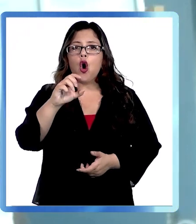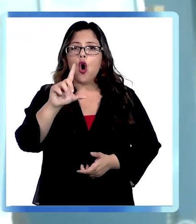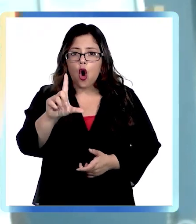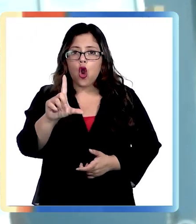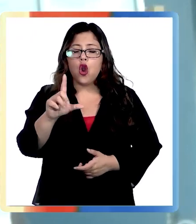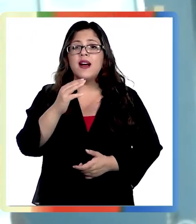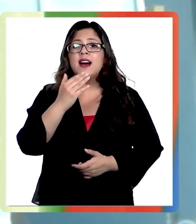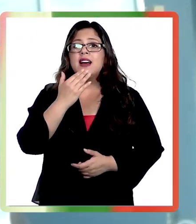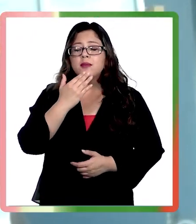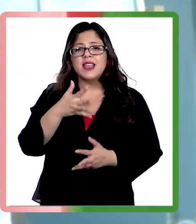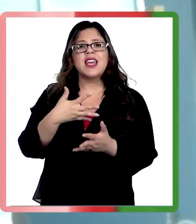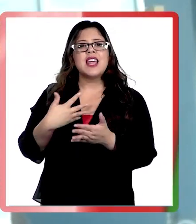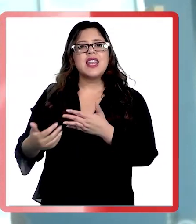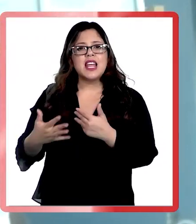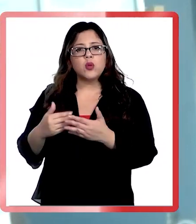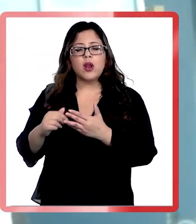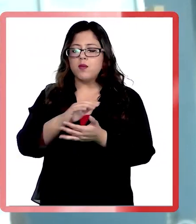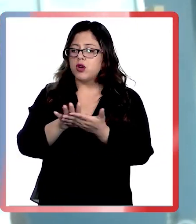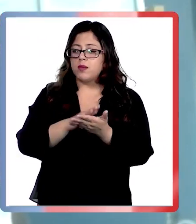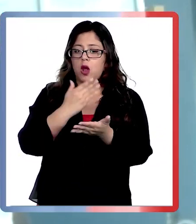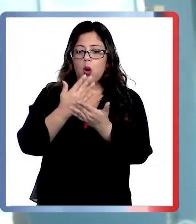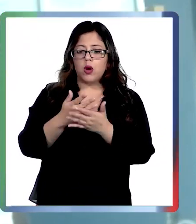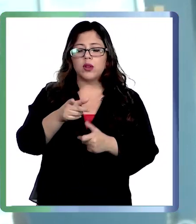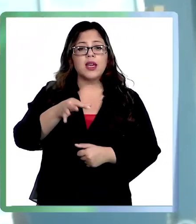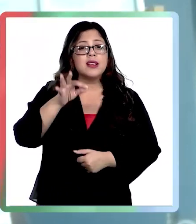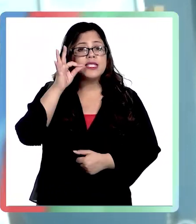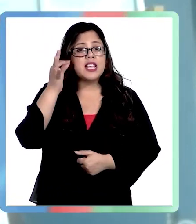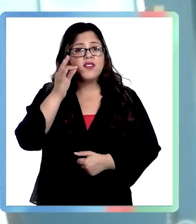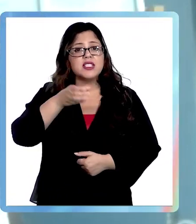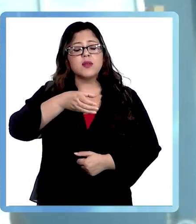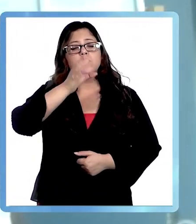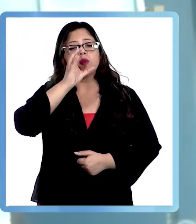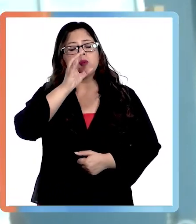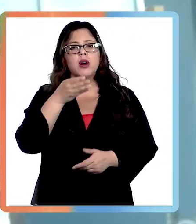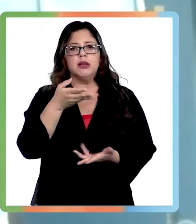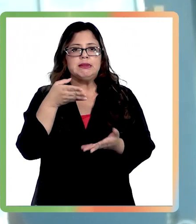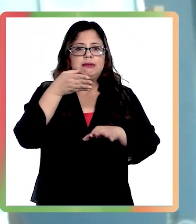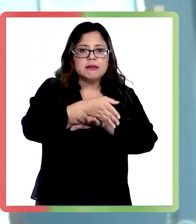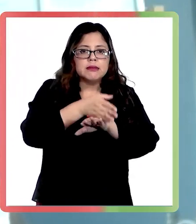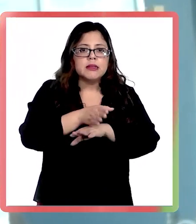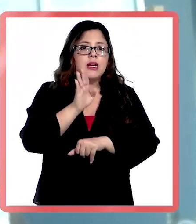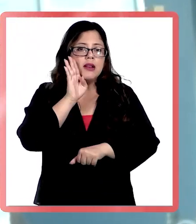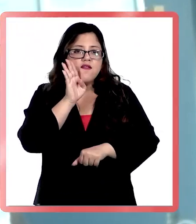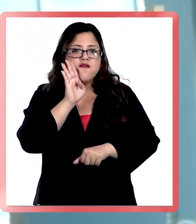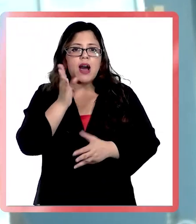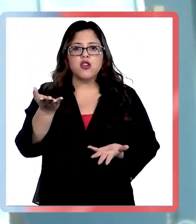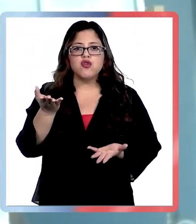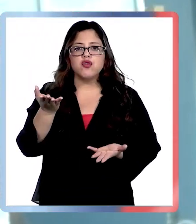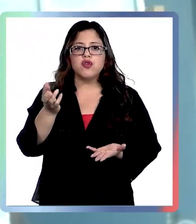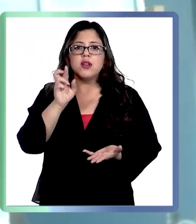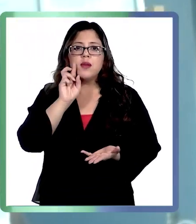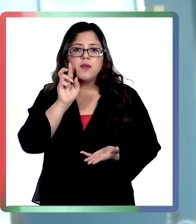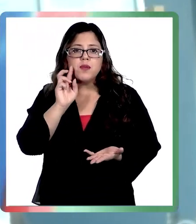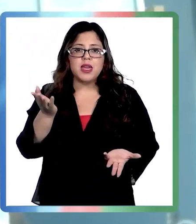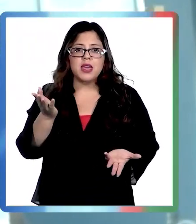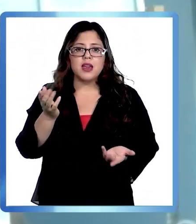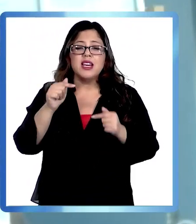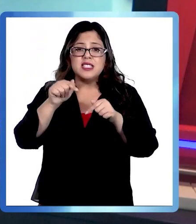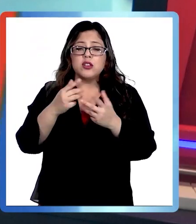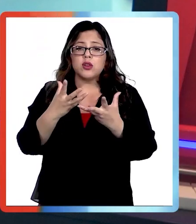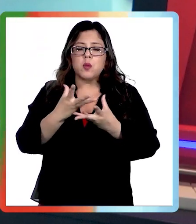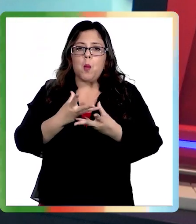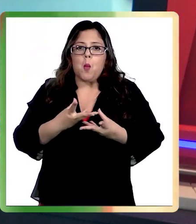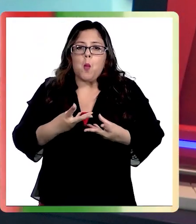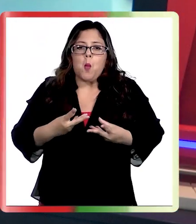diurético natural, sea, todos sabemos que si uno toma cerveza termina yendo más al baño, ¿no? Entonces tampoco nos va a ayudar a la hora de la hidratación.